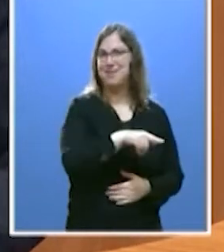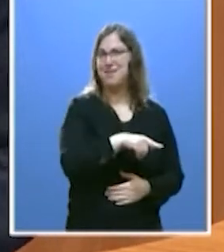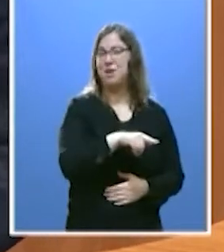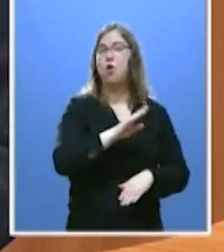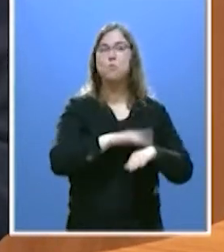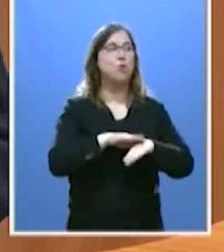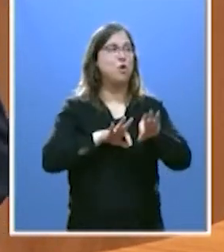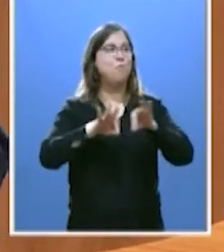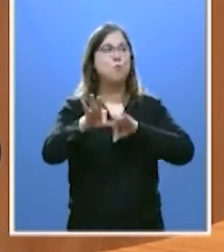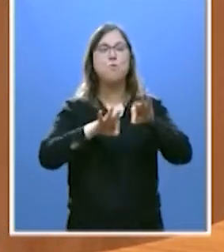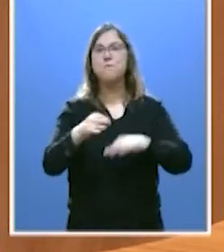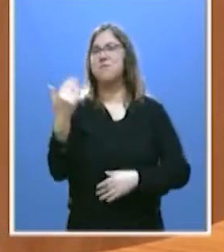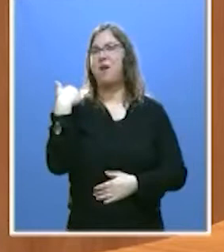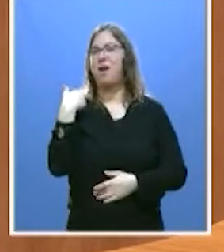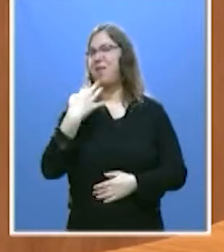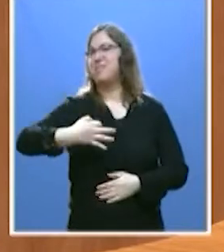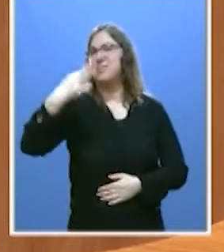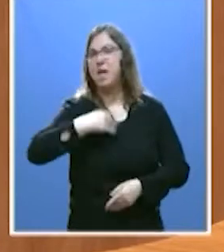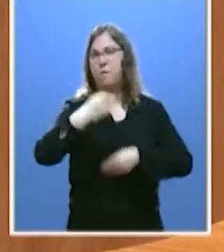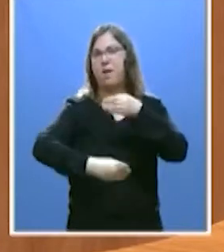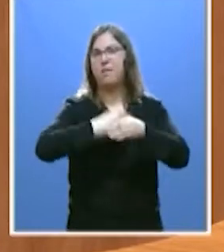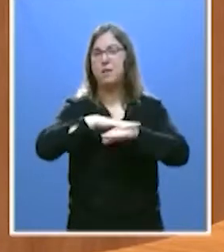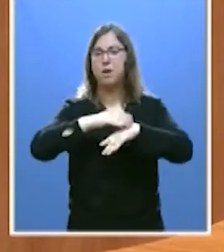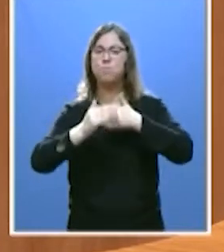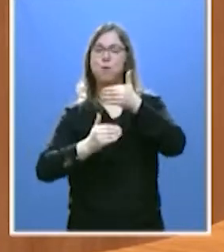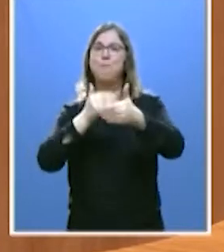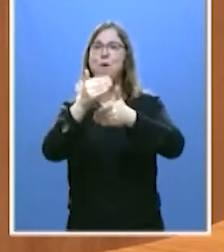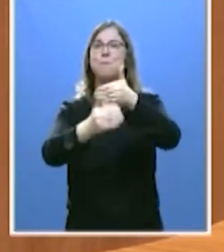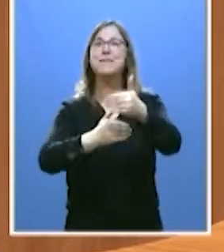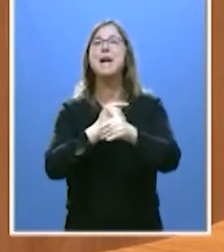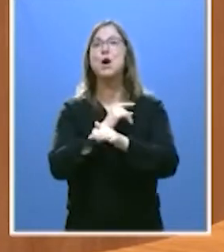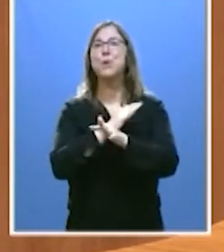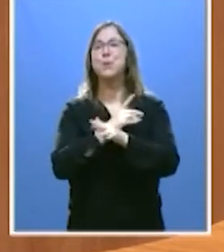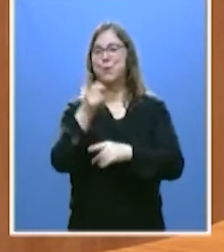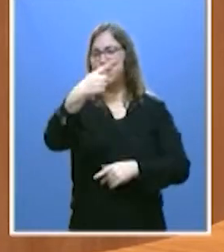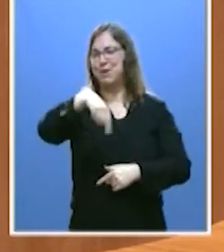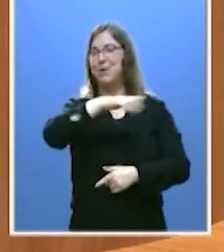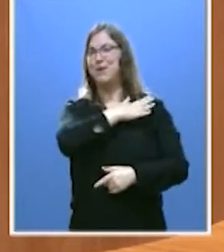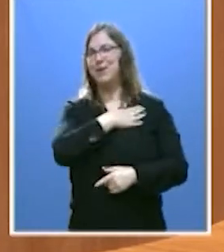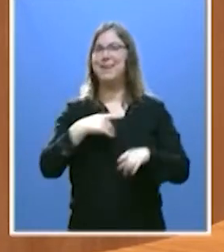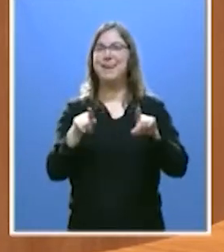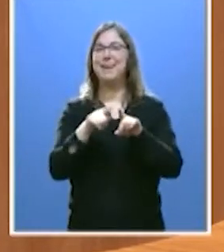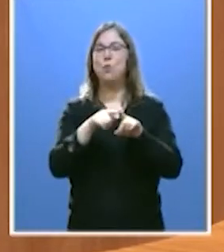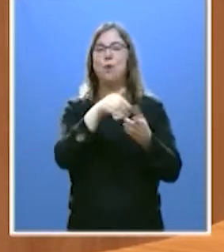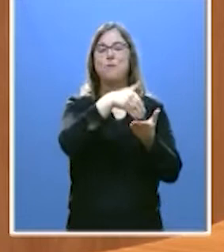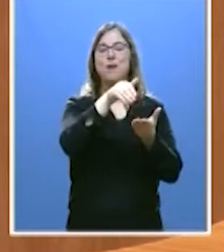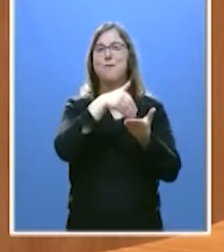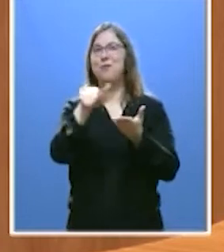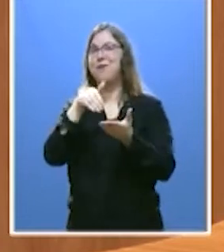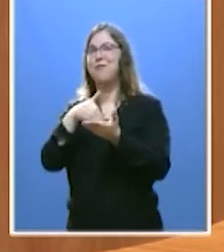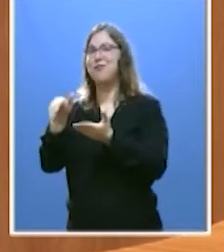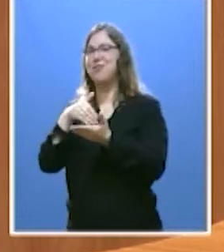los movimientos previos e ineludibles para ir avanzando en esta partida en la que ustedes pretenden ir eliminando peones